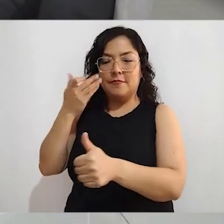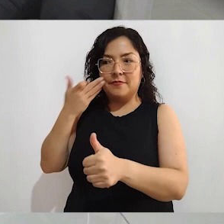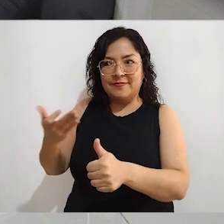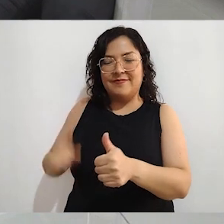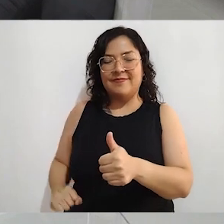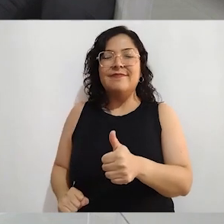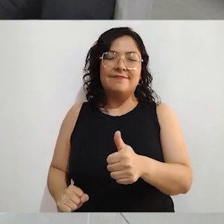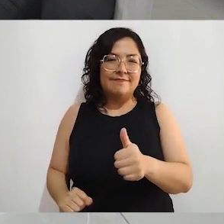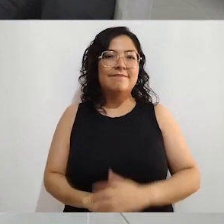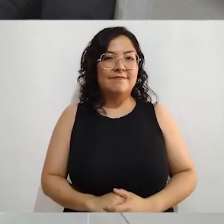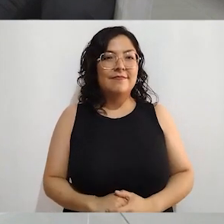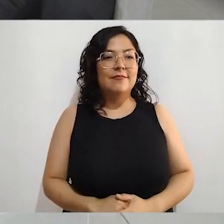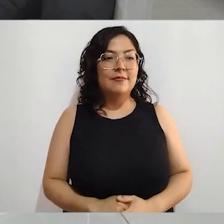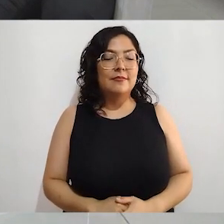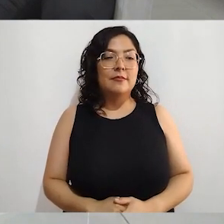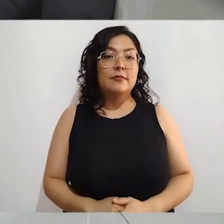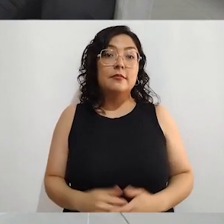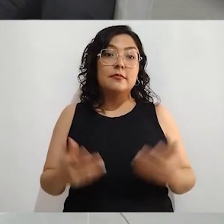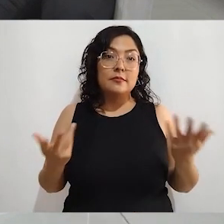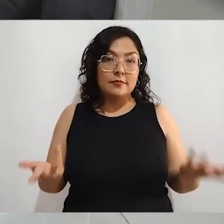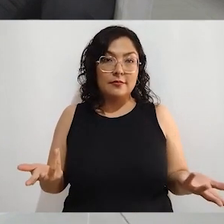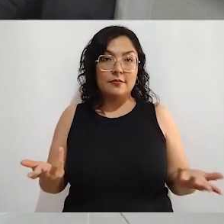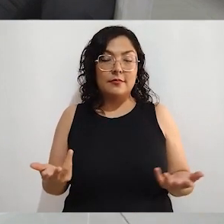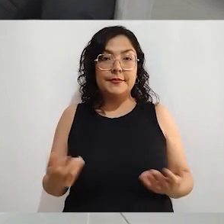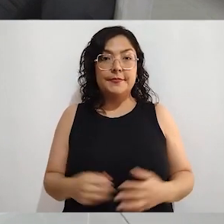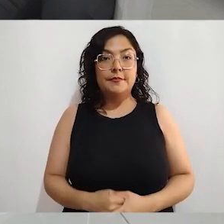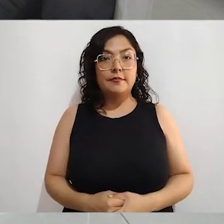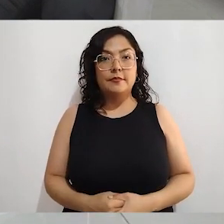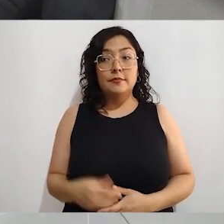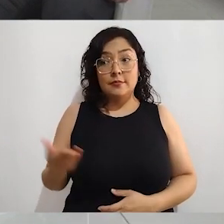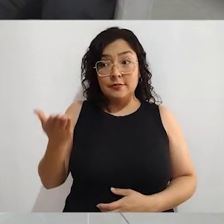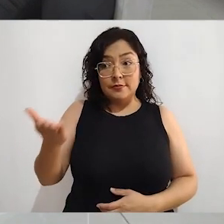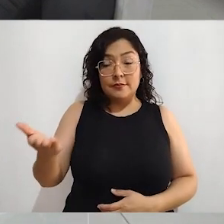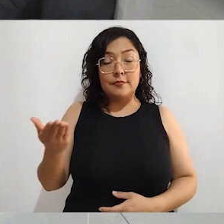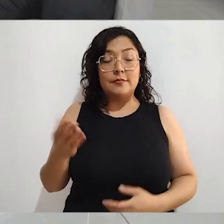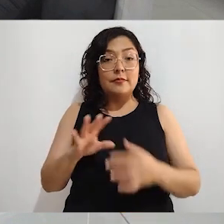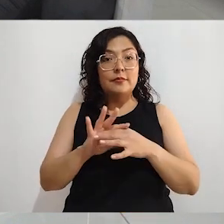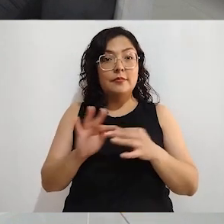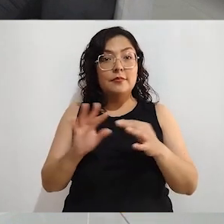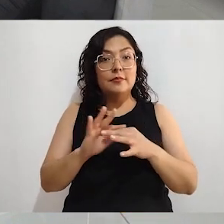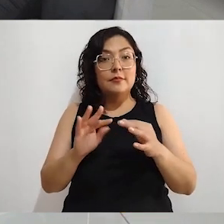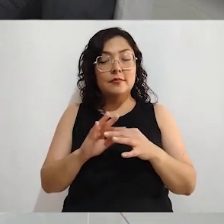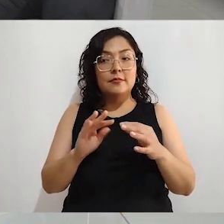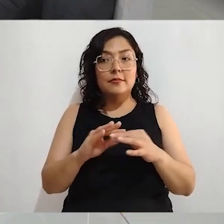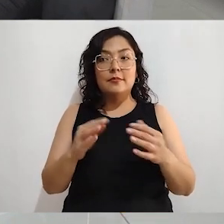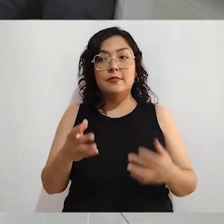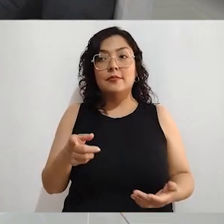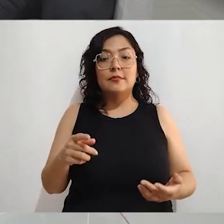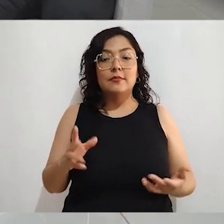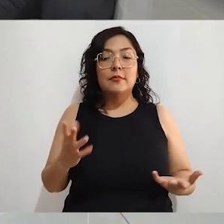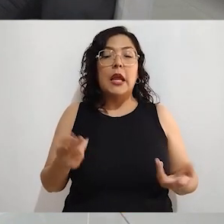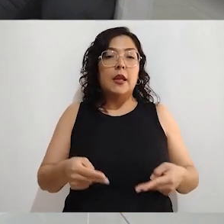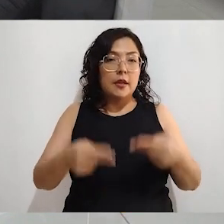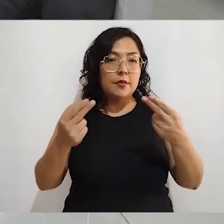también hemos encontrado, como bien señala el vocal ejecutivo del INE, ECO, en muchas instituciones privadas que van a